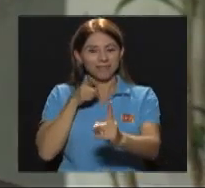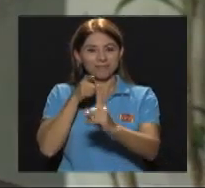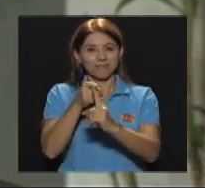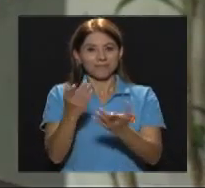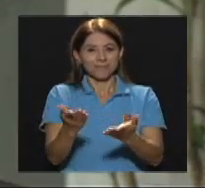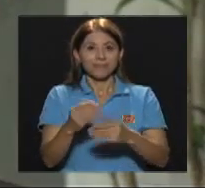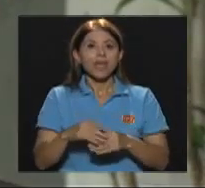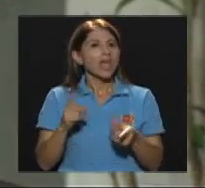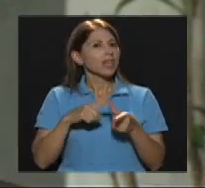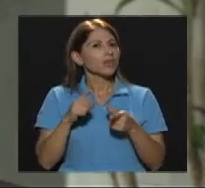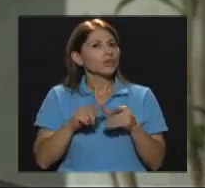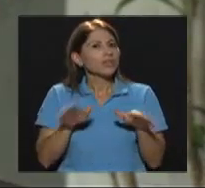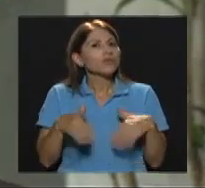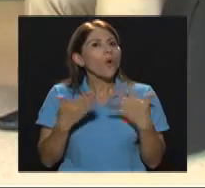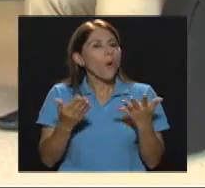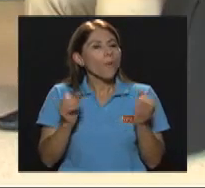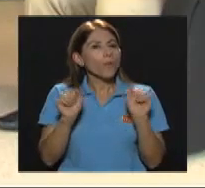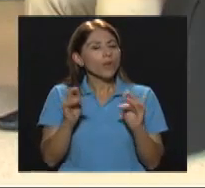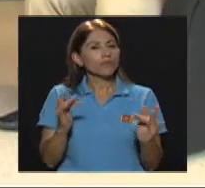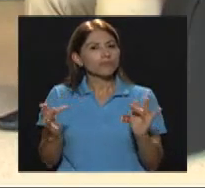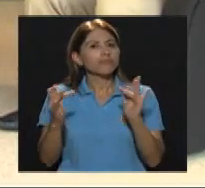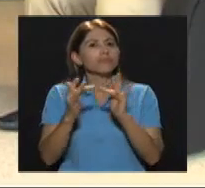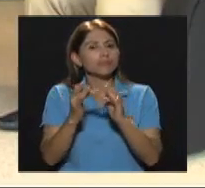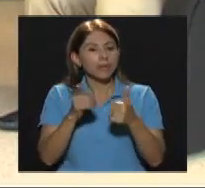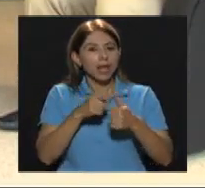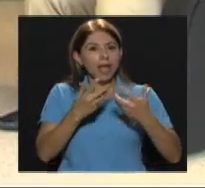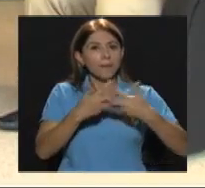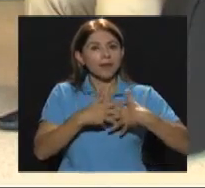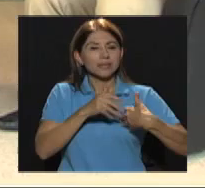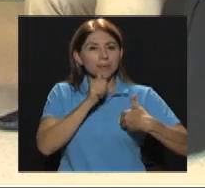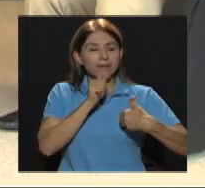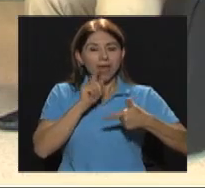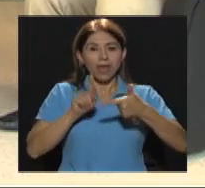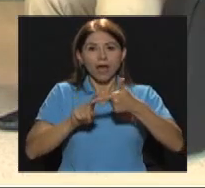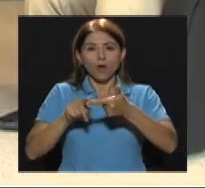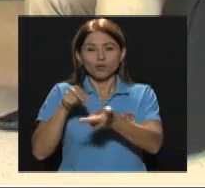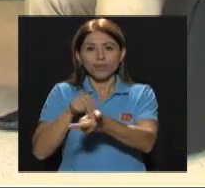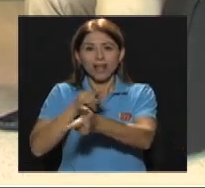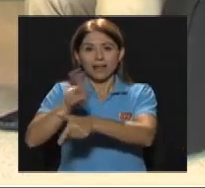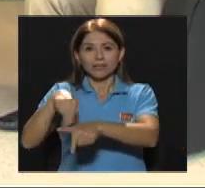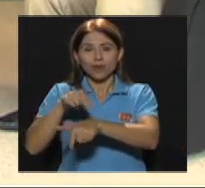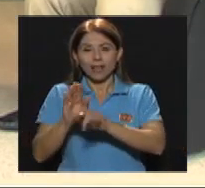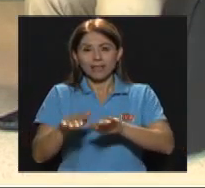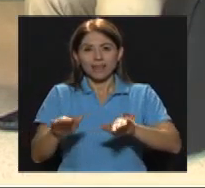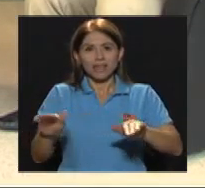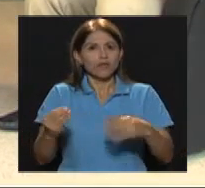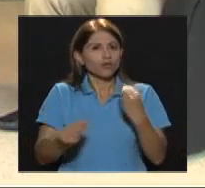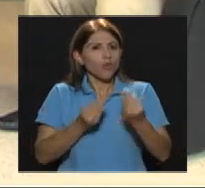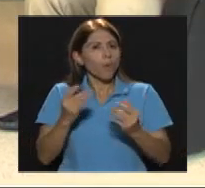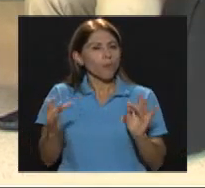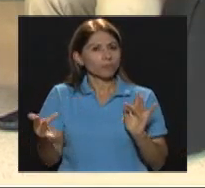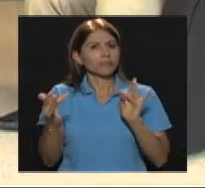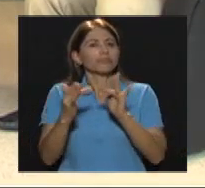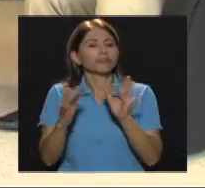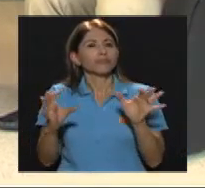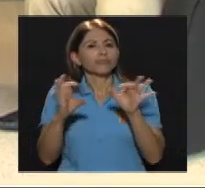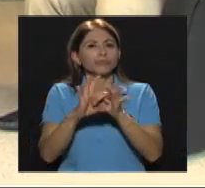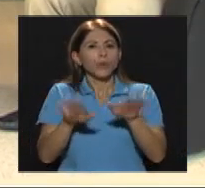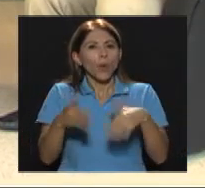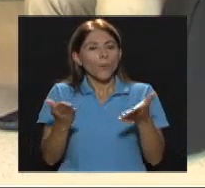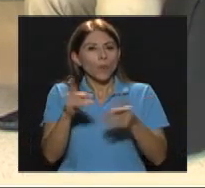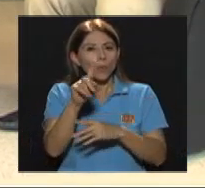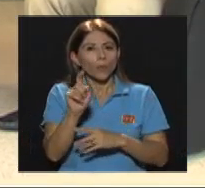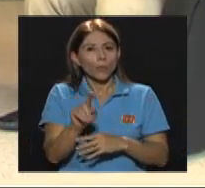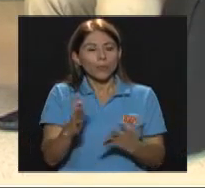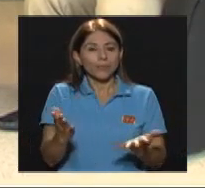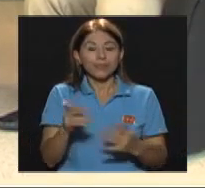Y entonces, ¿cómo fue esa organización interna? Que se realizó entre Empresa Privada y Hospital Nacional de Niños Tal vez se nos amplía un poquito ese